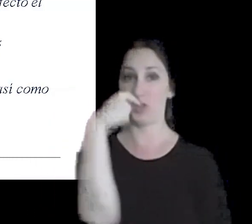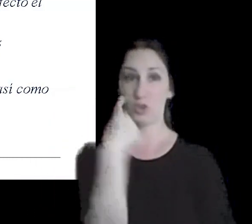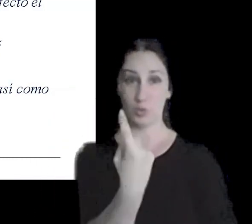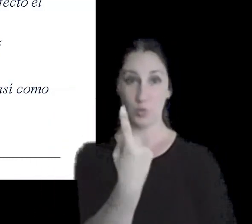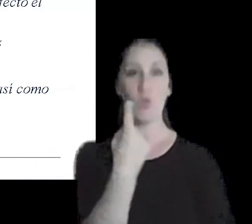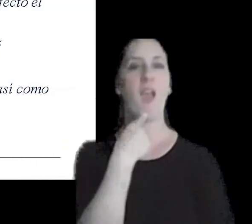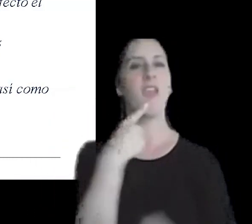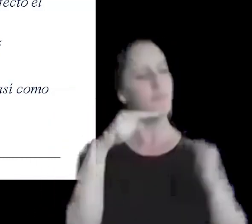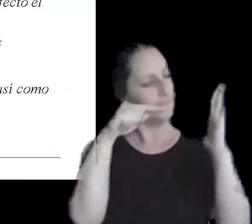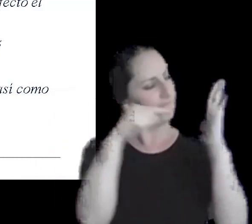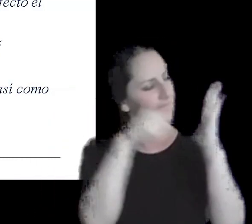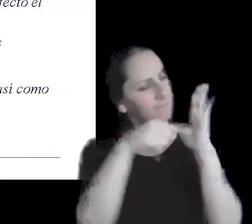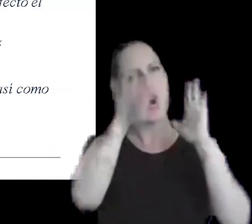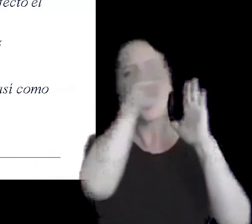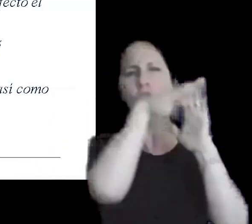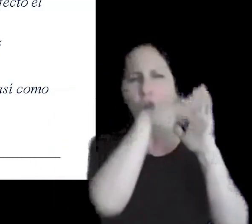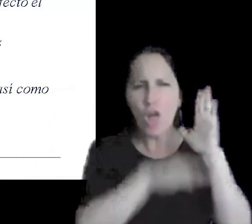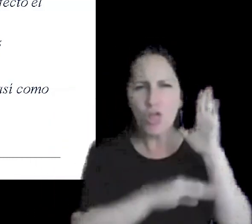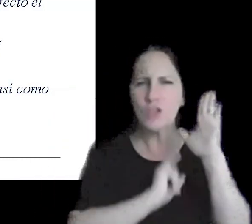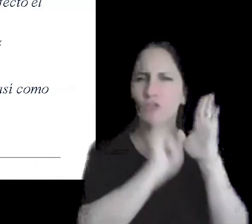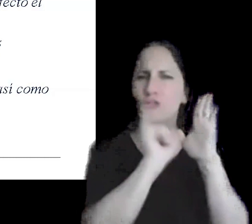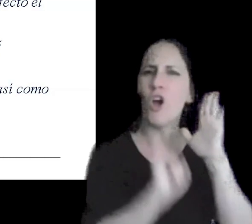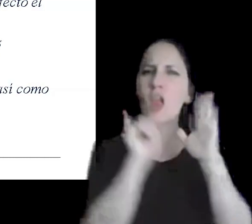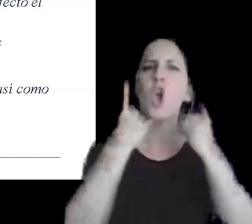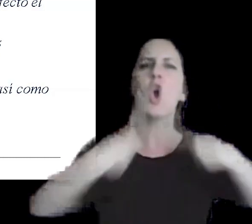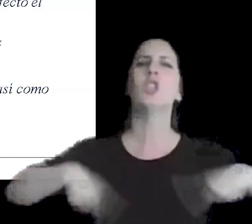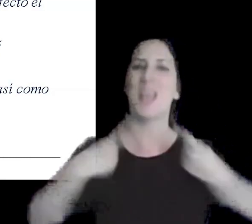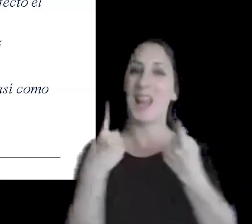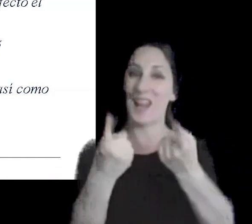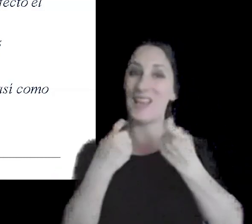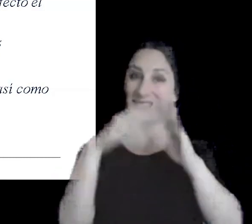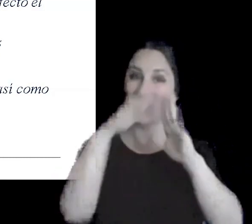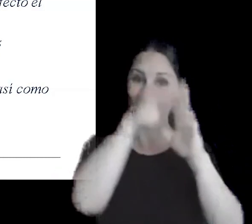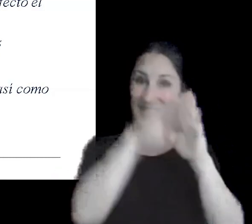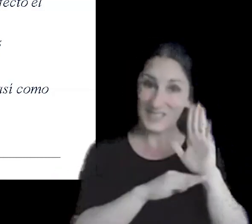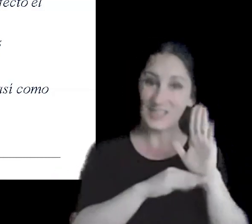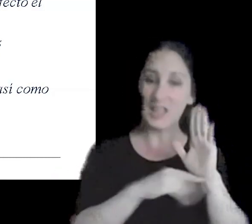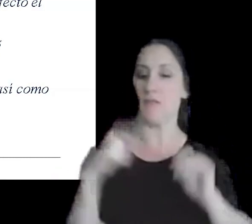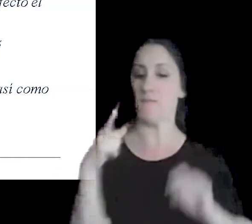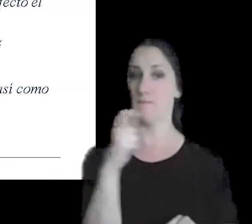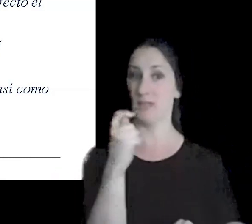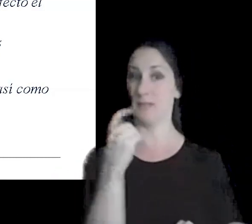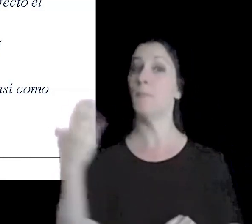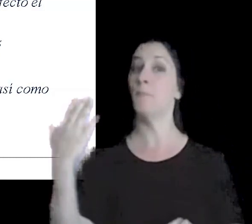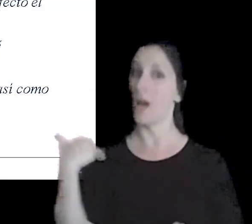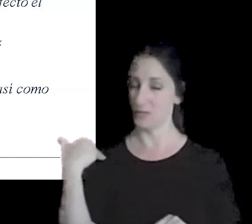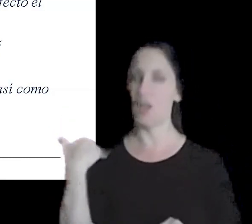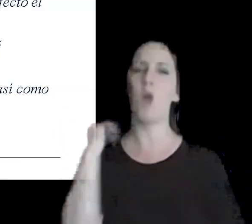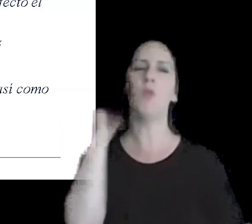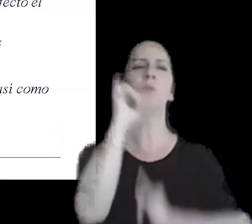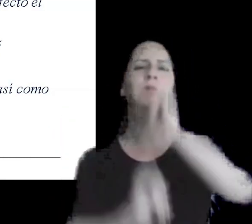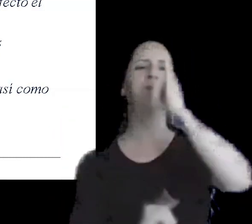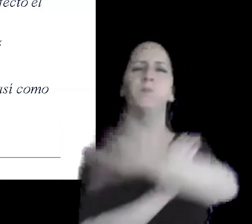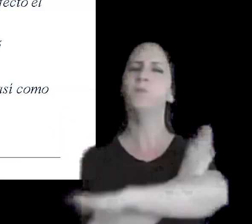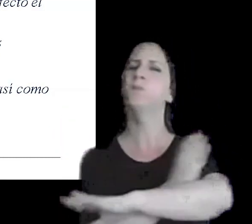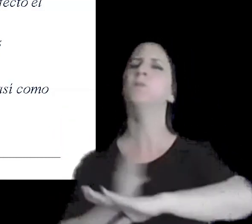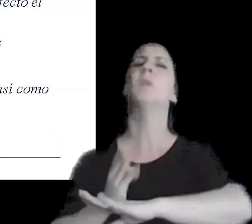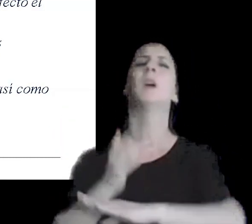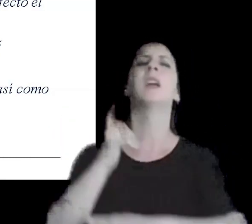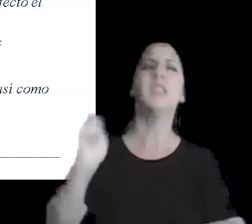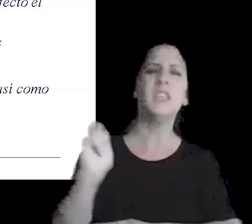definidas las condiciones y requisitos que en el material del mes pasado está desarrollado quienes serían